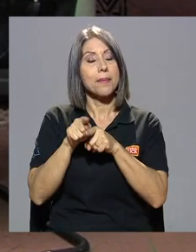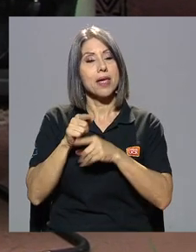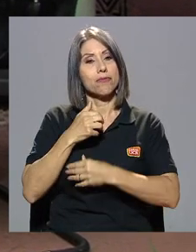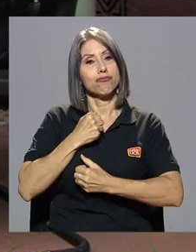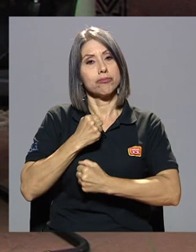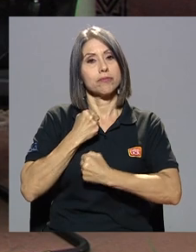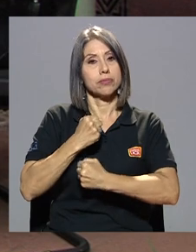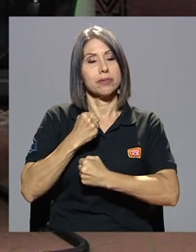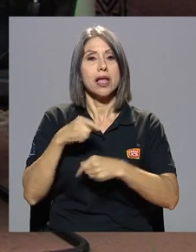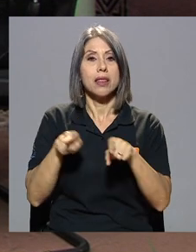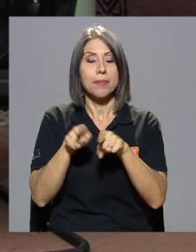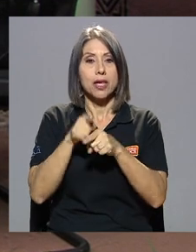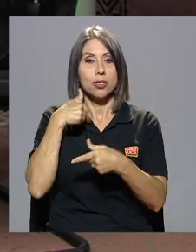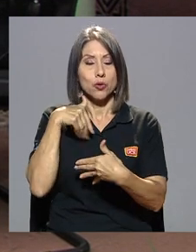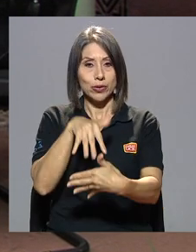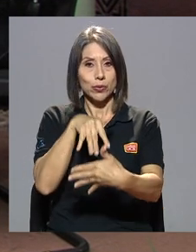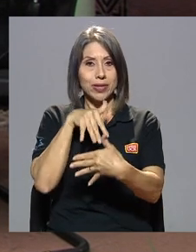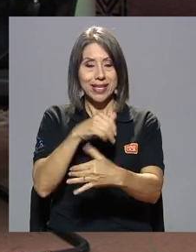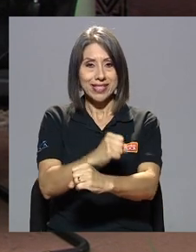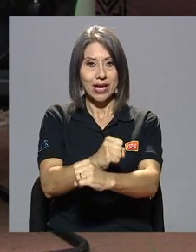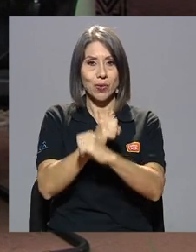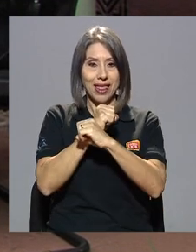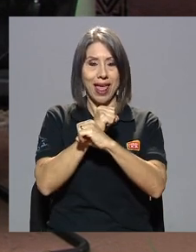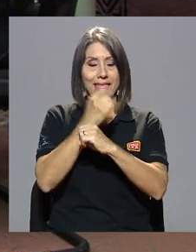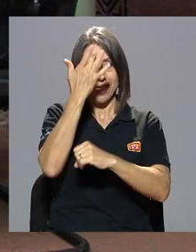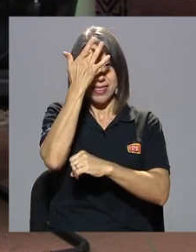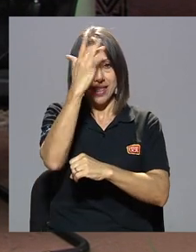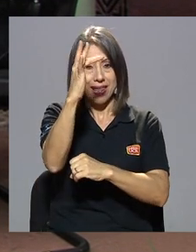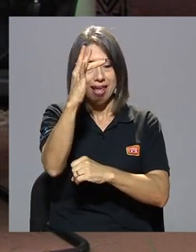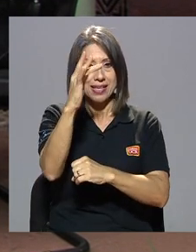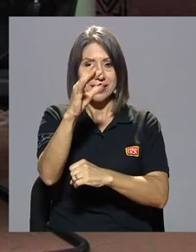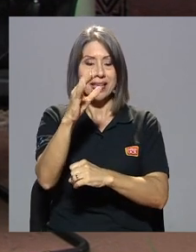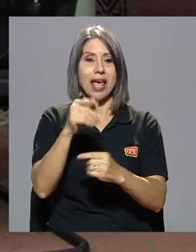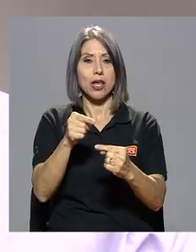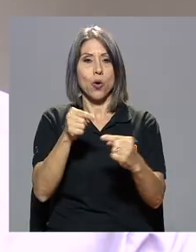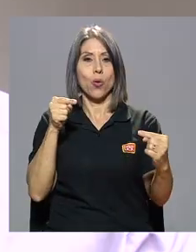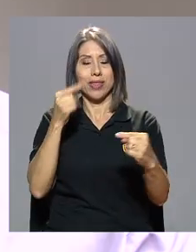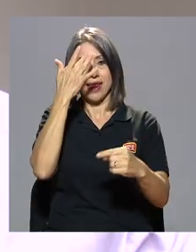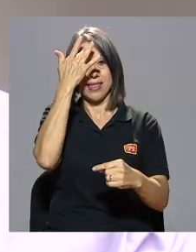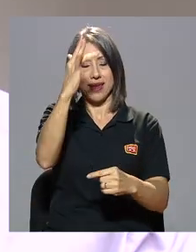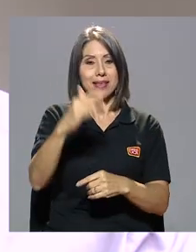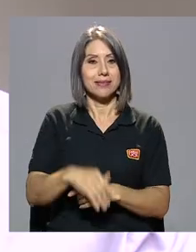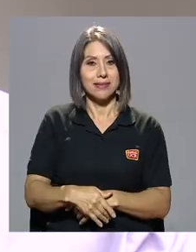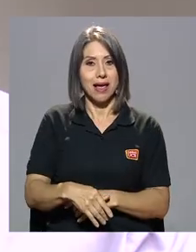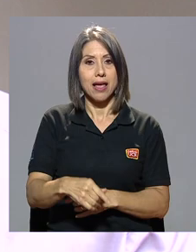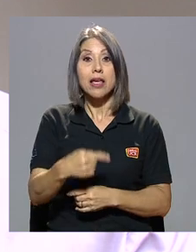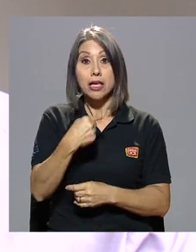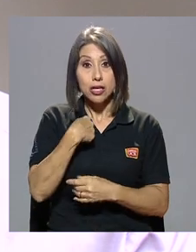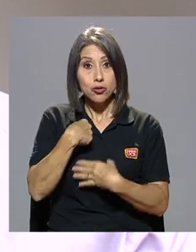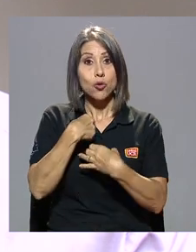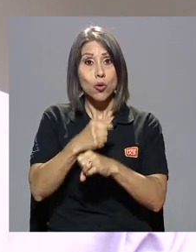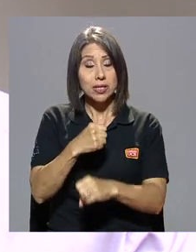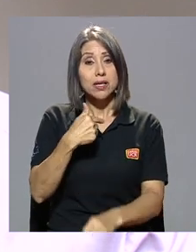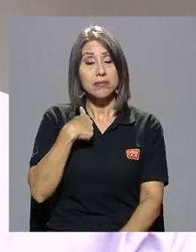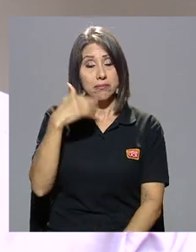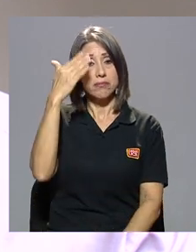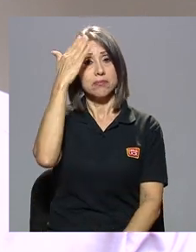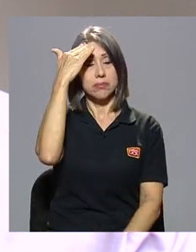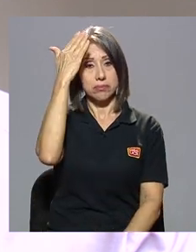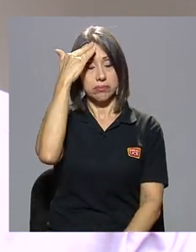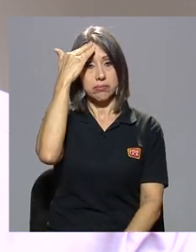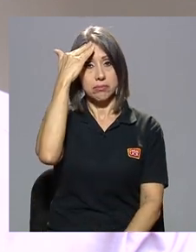todo el campo que tiene que ver con la seguridad la inteligencia y la contrainteligencia y lo hice con plena